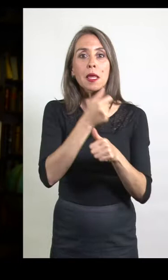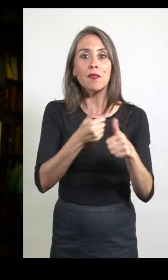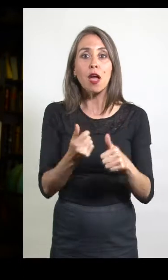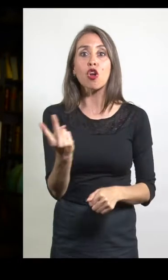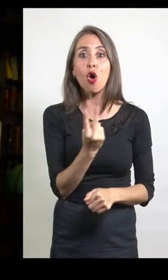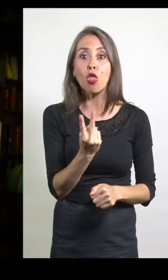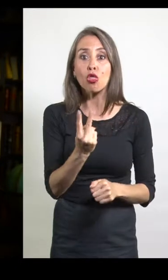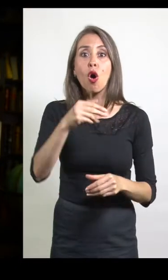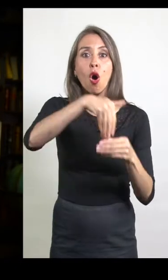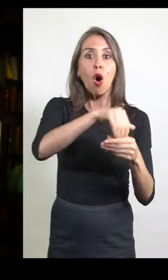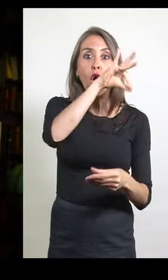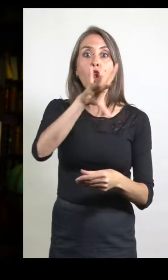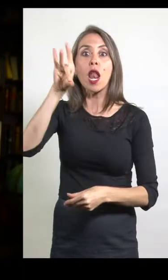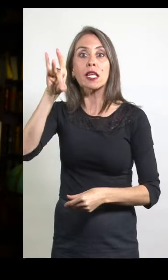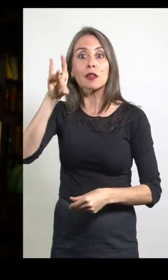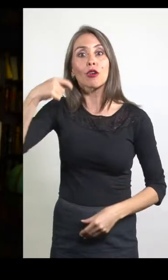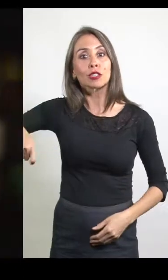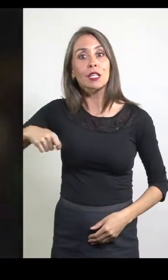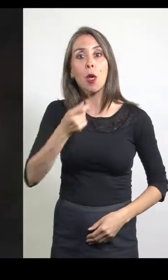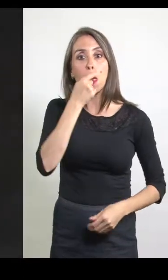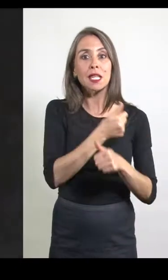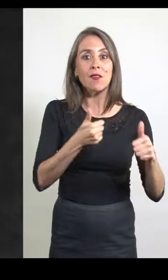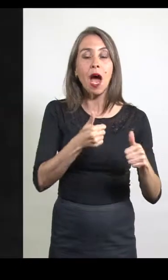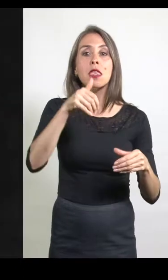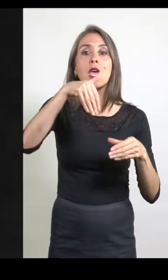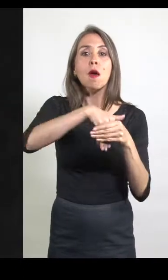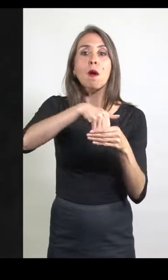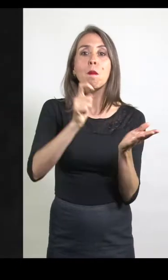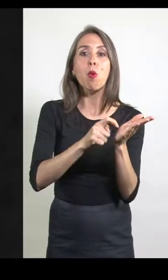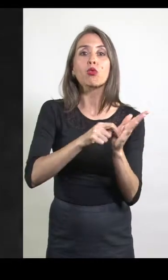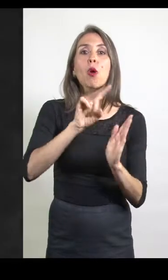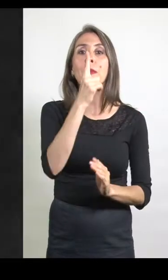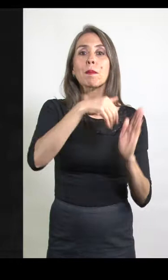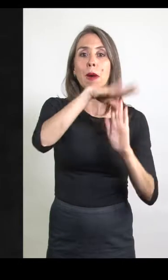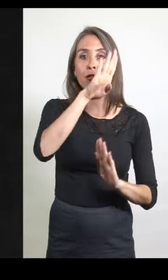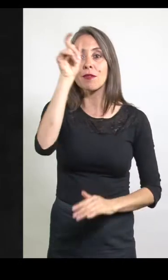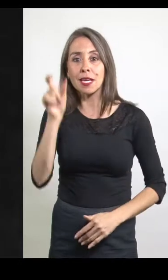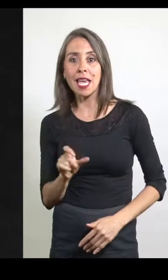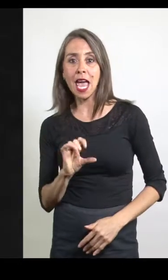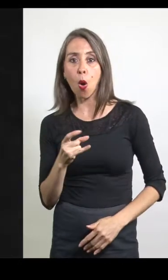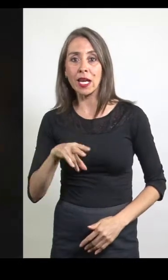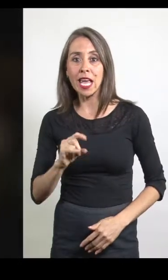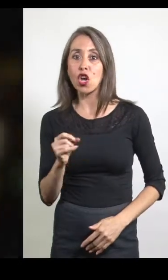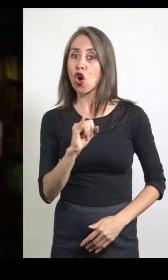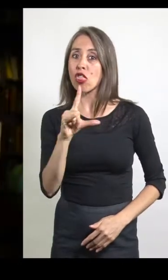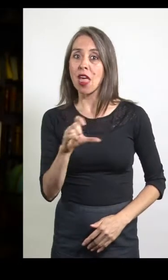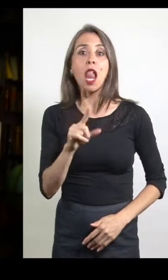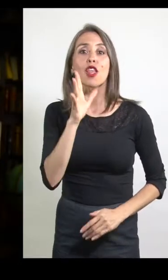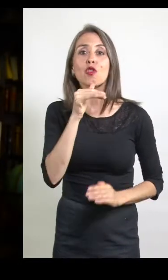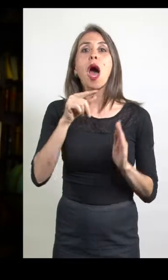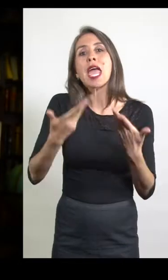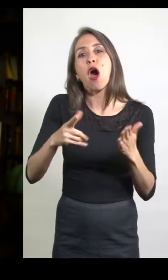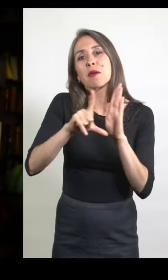salieron elegidos senadores. Carlos de del Campo con la primera mayoría y Eugenio González, gracias a las cifras repartidoras que hoy día no existen en nuestra legislación,